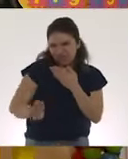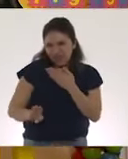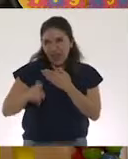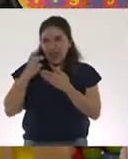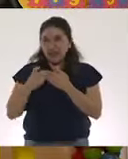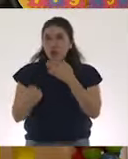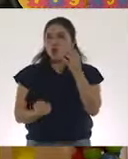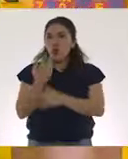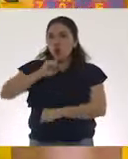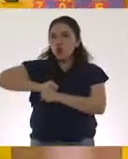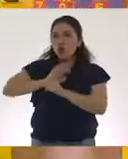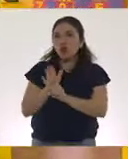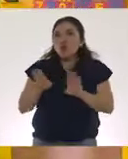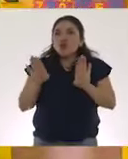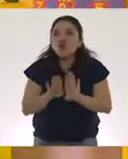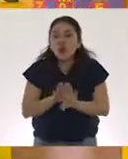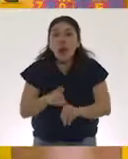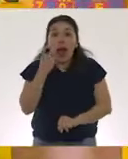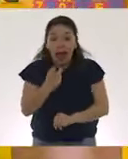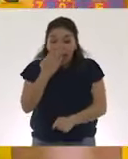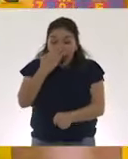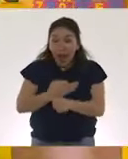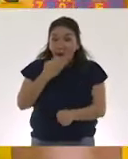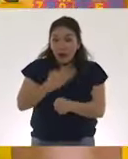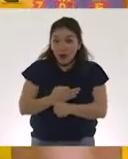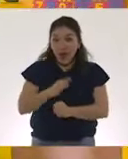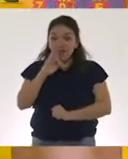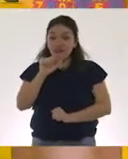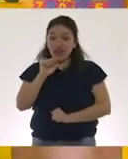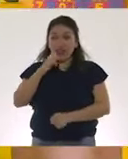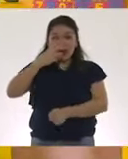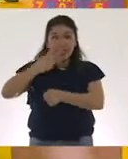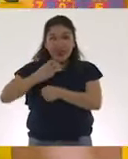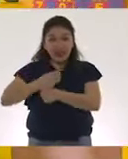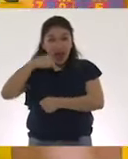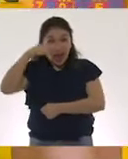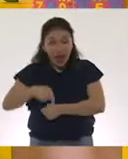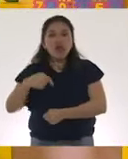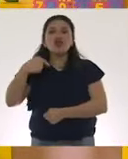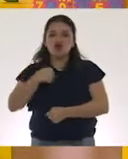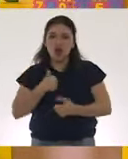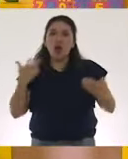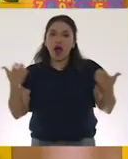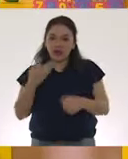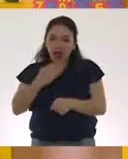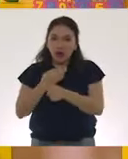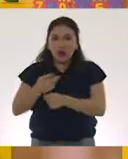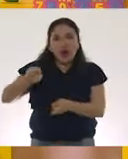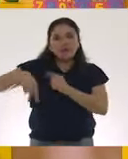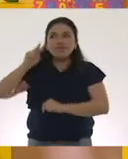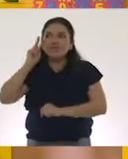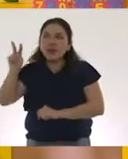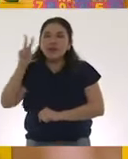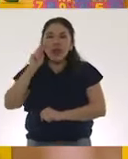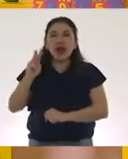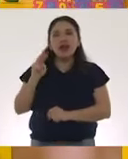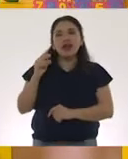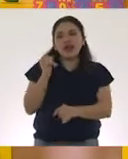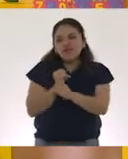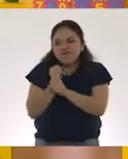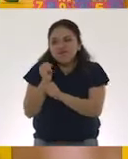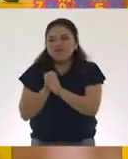este nuevo coronavirus. Es en estos momentos, en las fases 3, que estamos viviendo en estos meses,